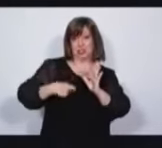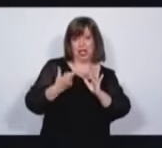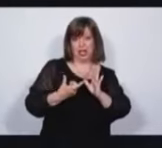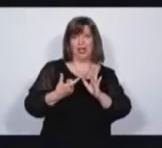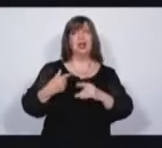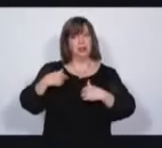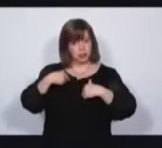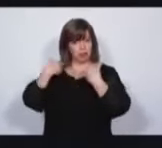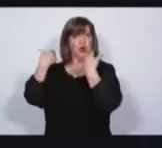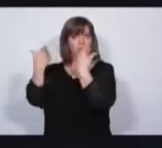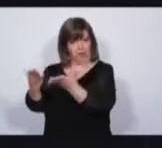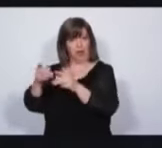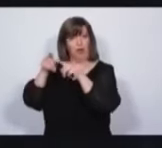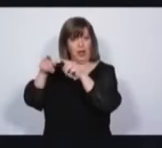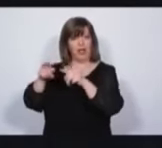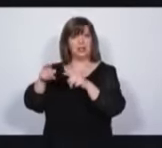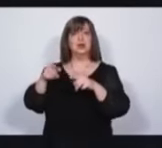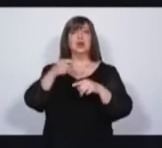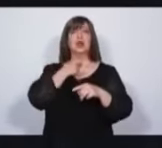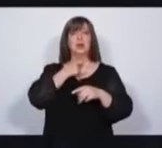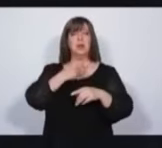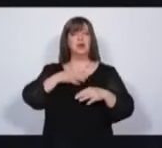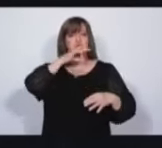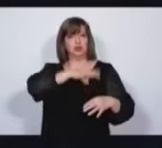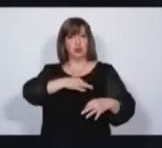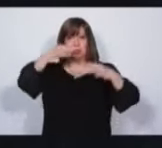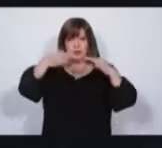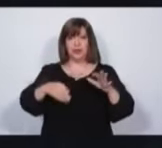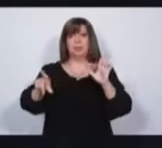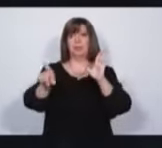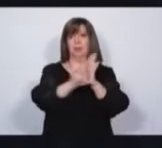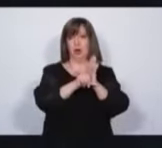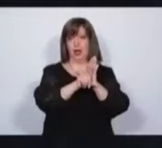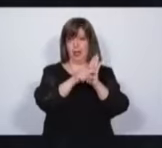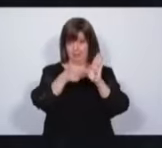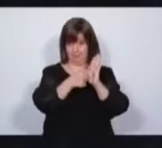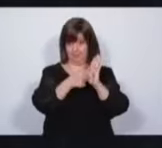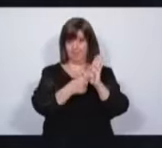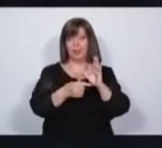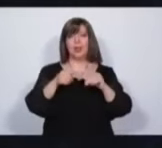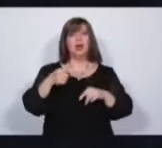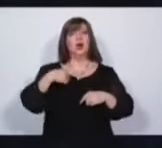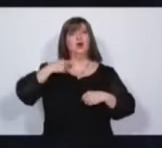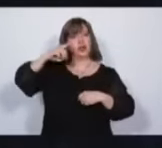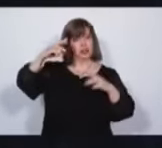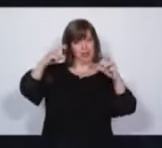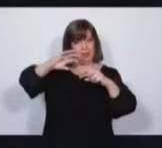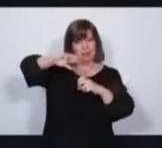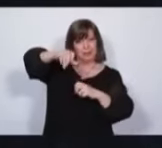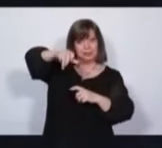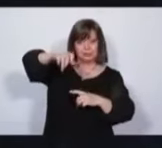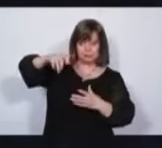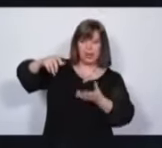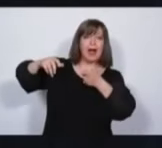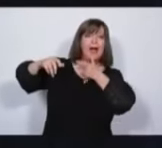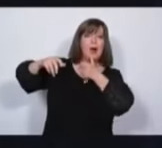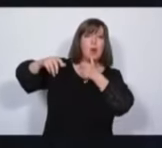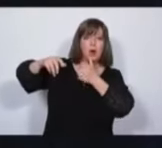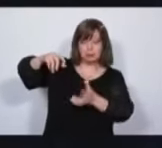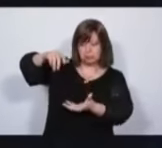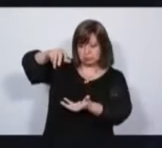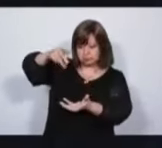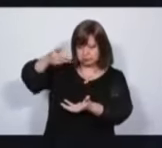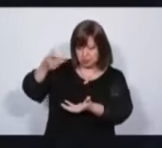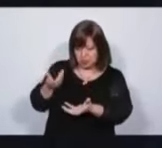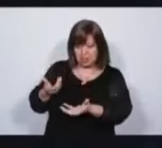ellos vamos a hacer un salario mínimo vital municipal por ley. Otro tema, abrís la canilla no sale agua. Resulta que